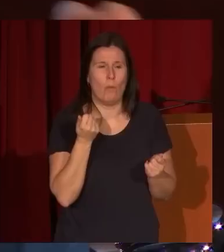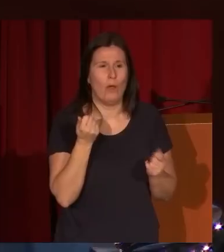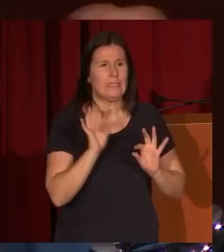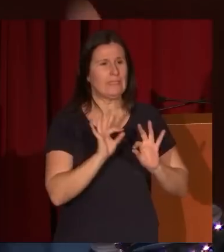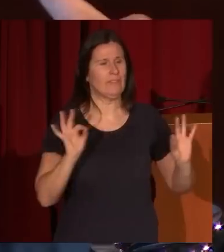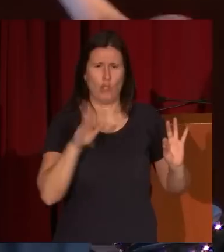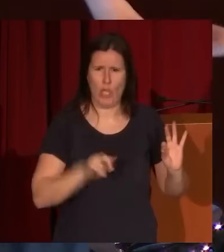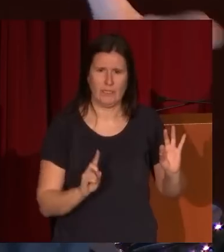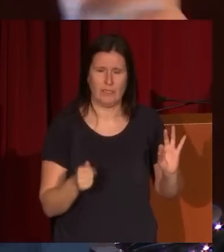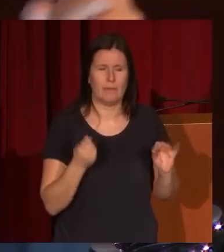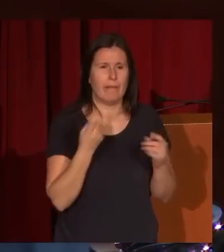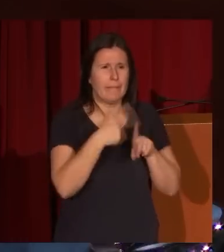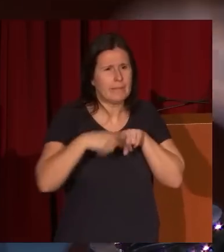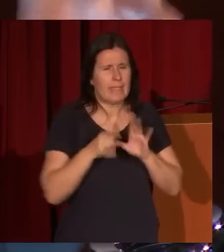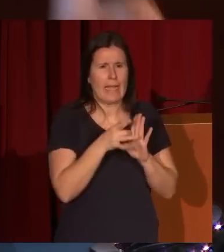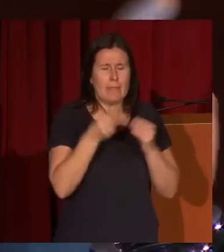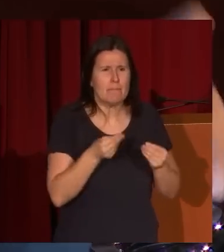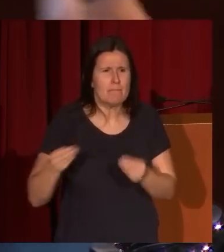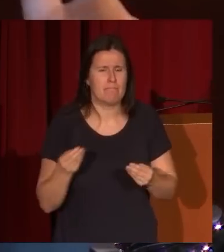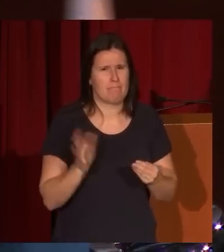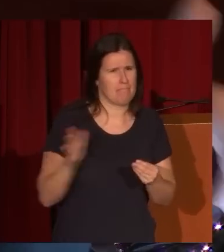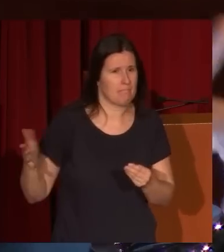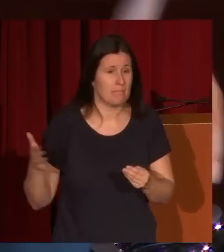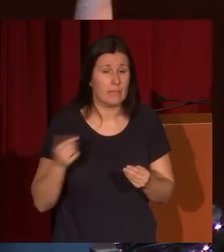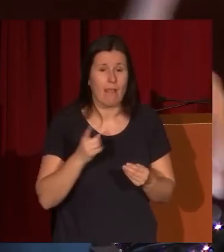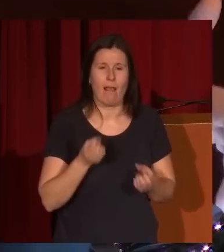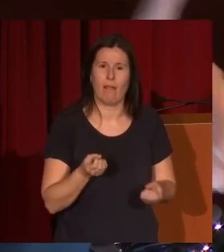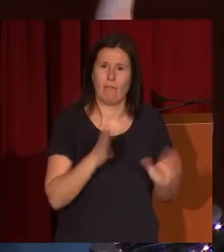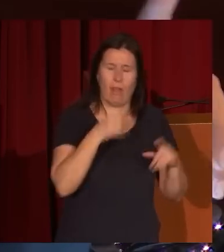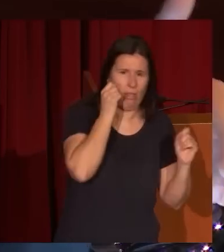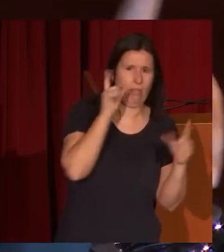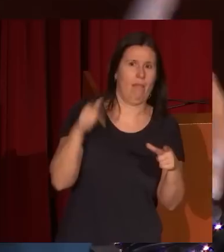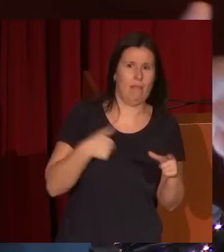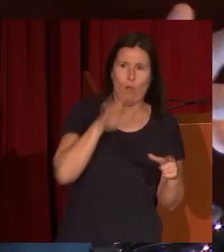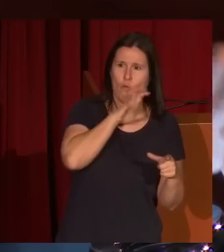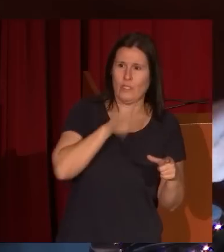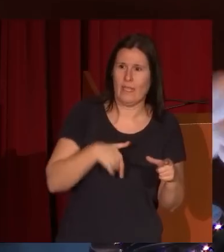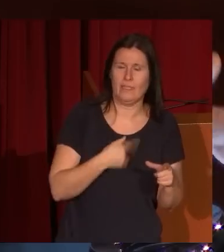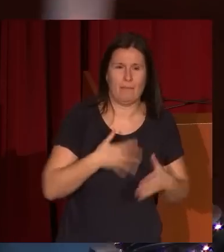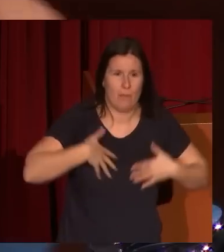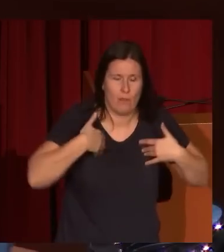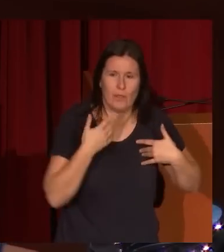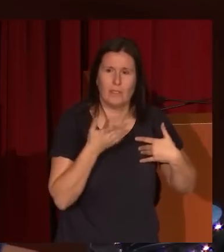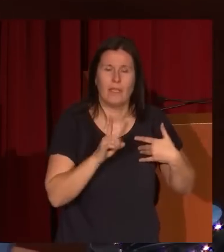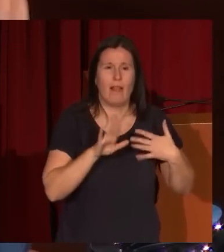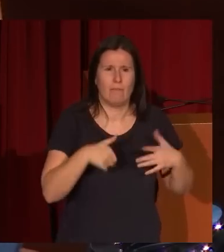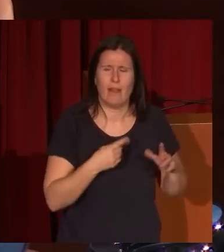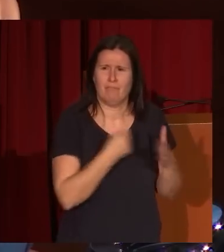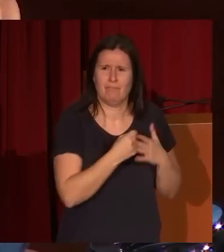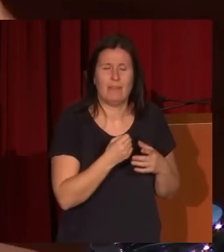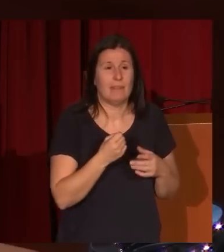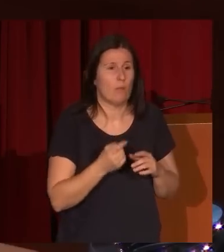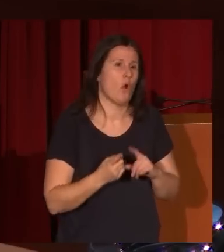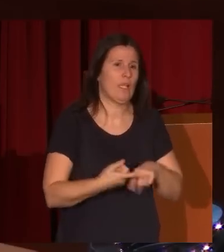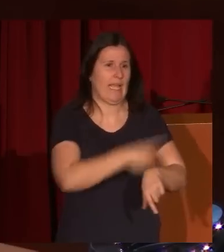pintor que tiene desigualdades de calidad, ha despertado curiosidades y admiraciones que han alcanzado un punto culminante y acaso excesivo en nuestros